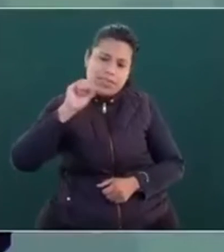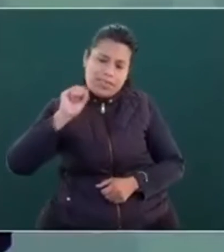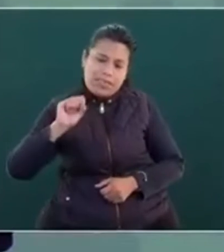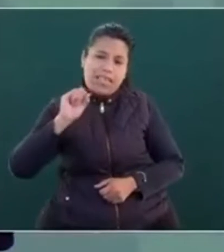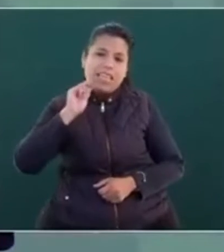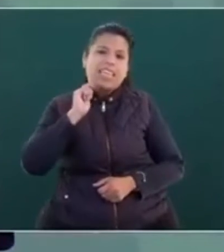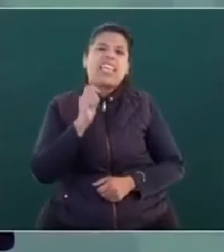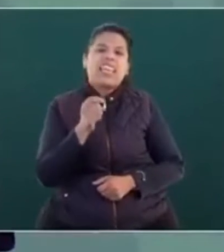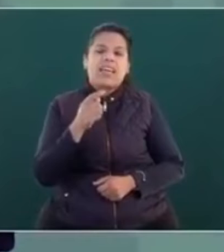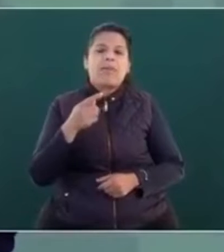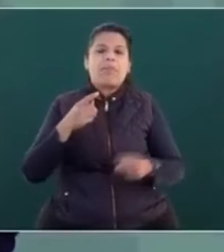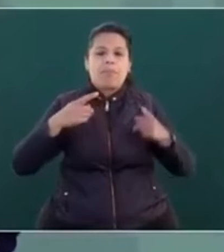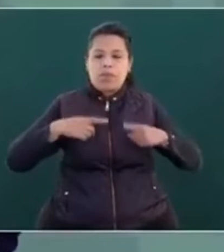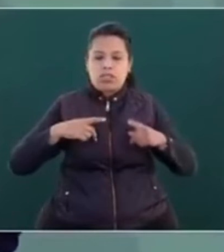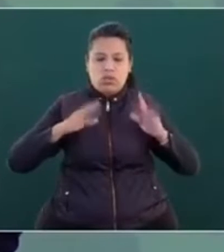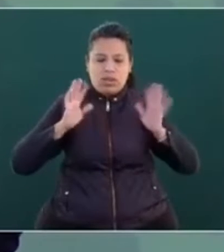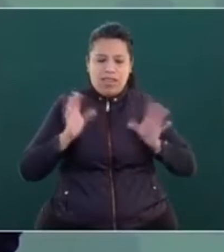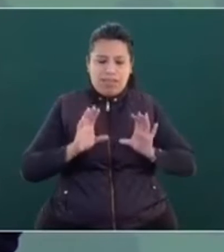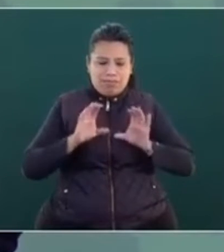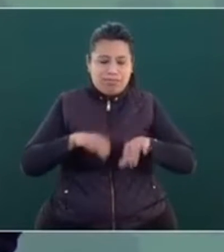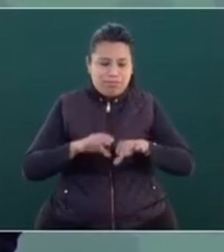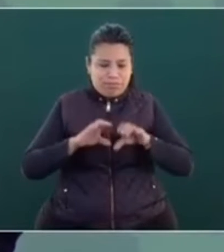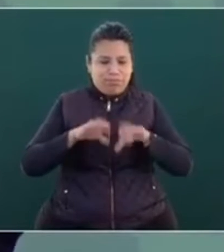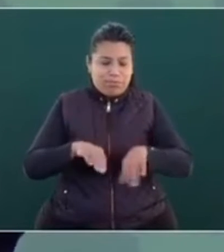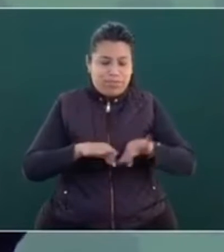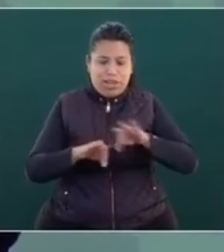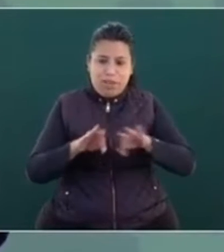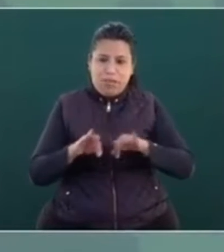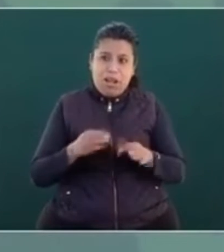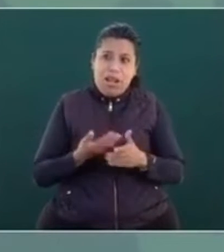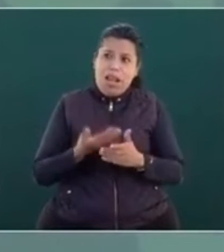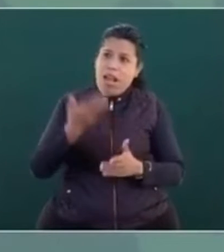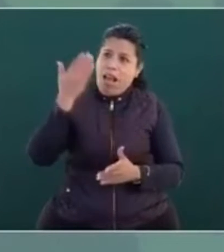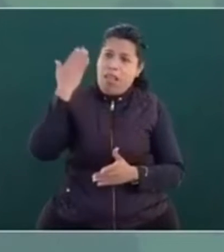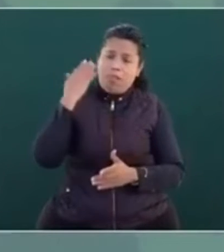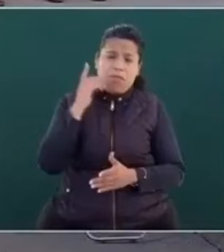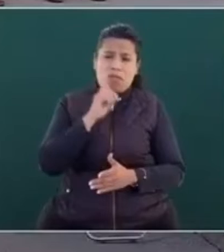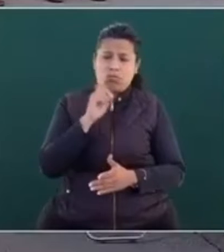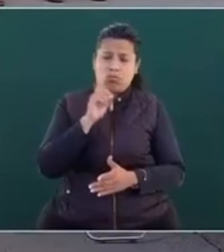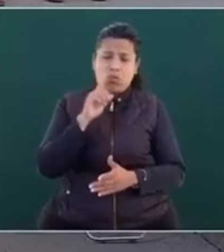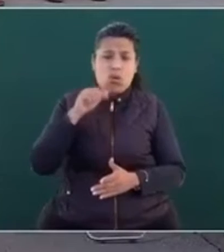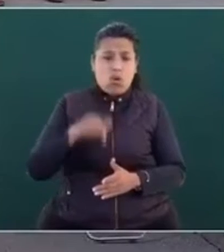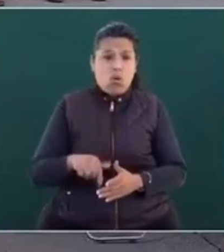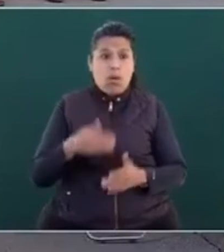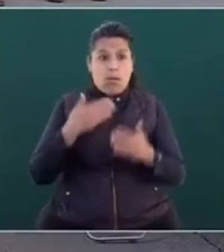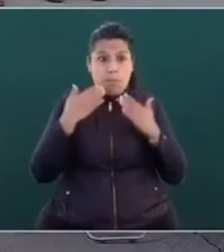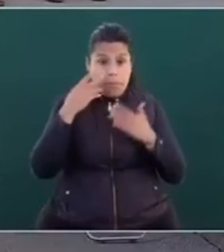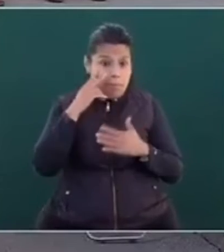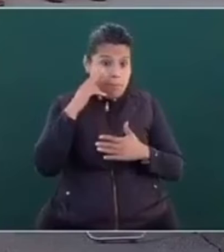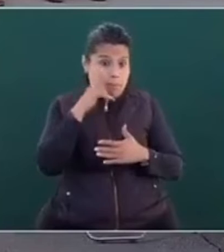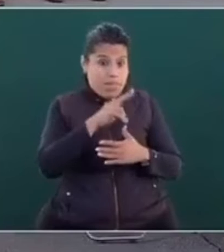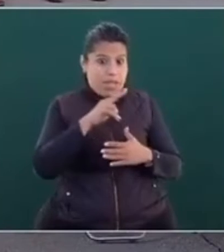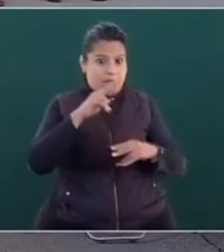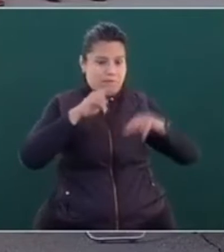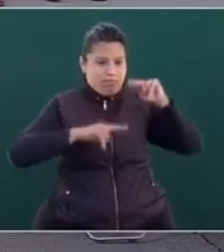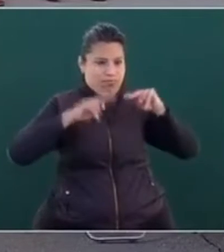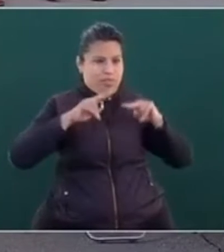ahora. Ahora, a ver, ¿por qué no vemos la gráfica